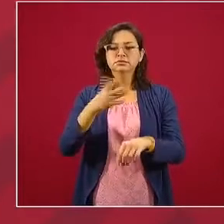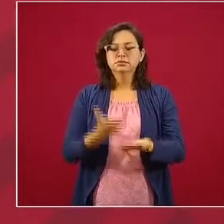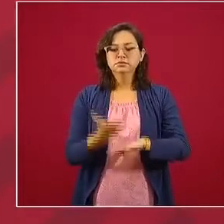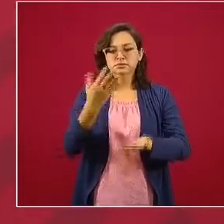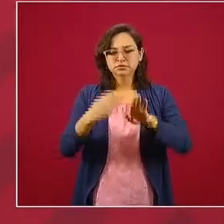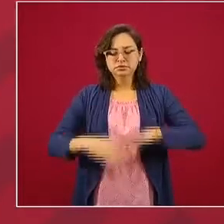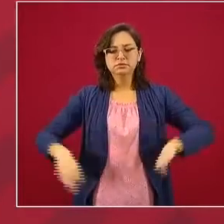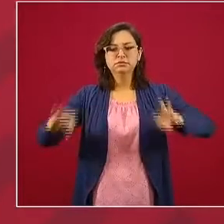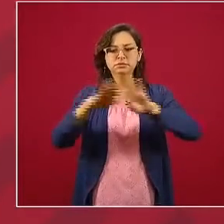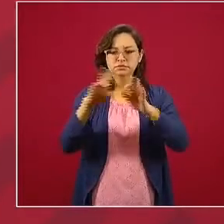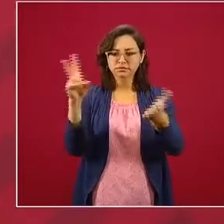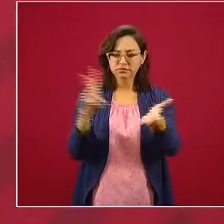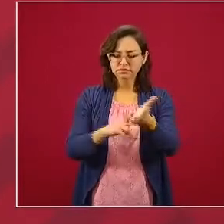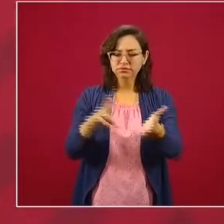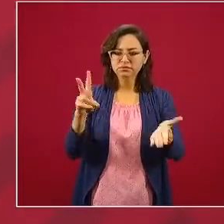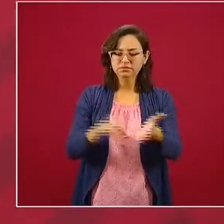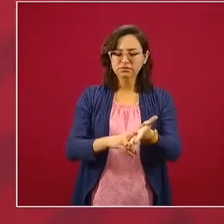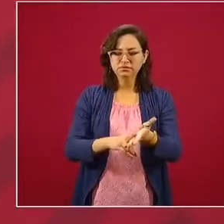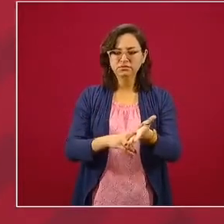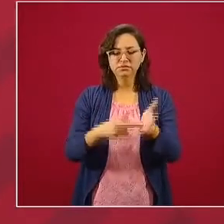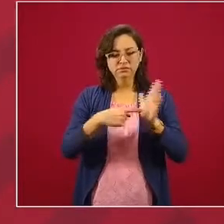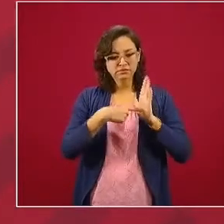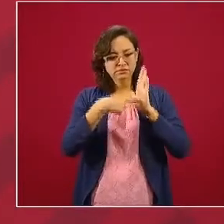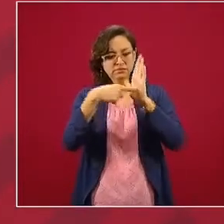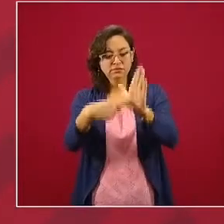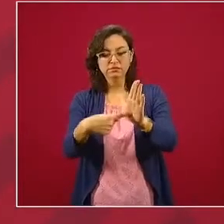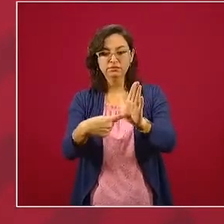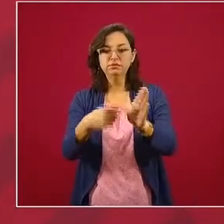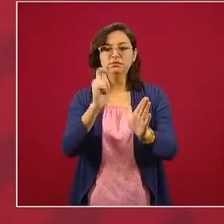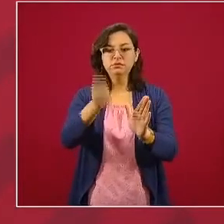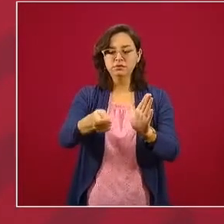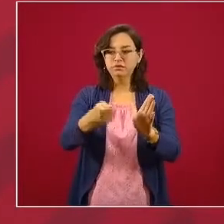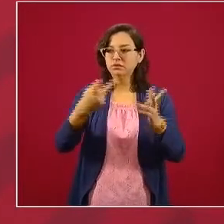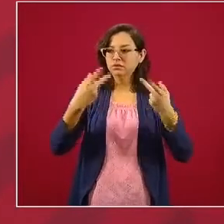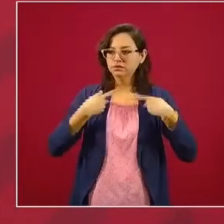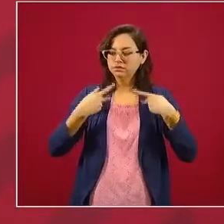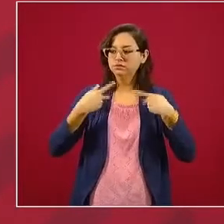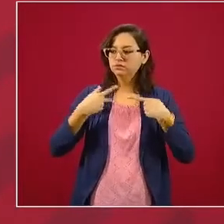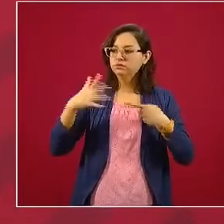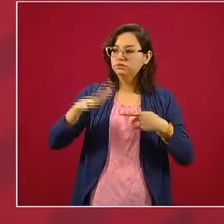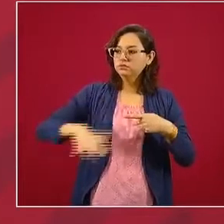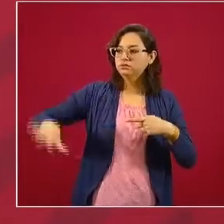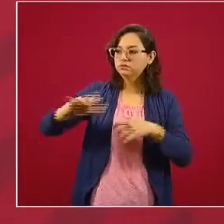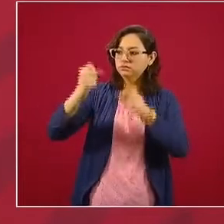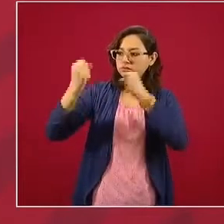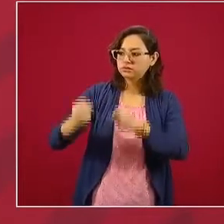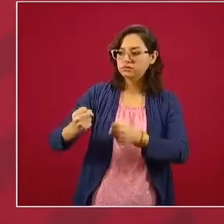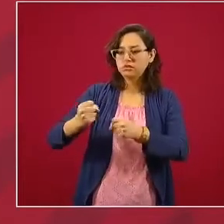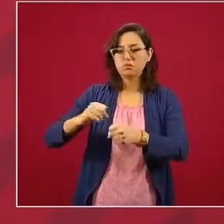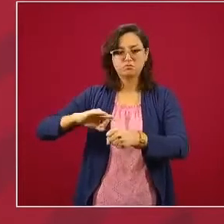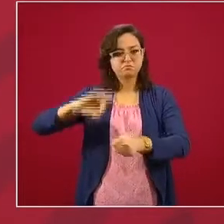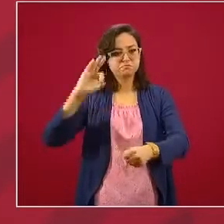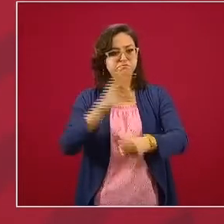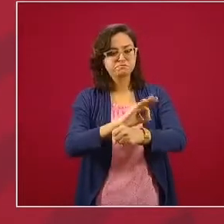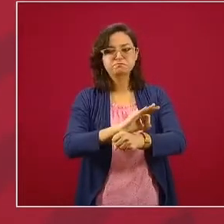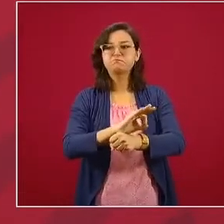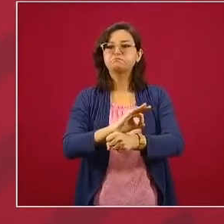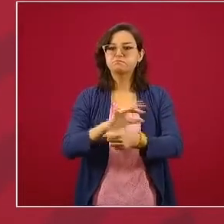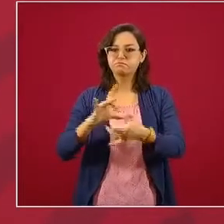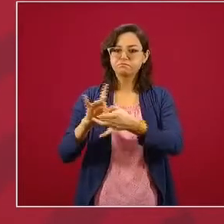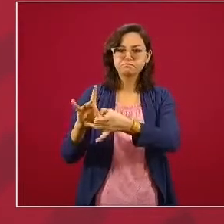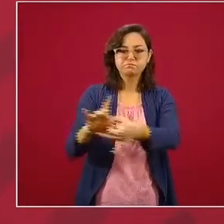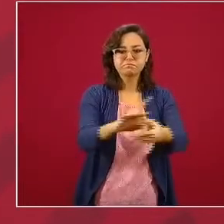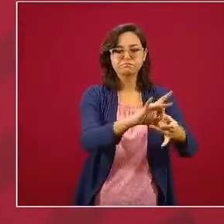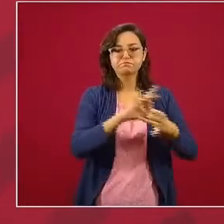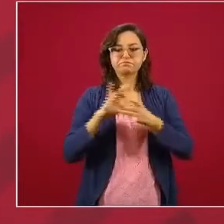que refleja una vez más la solidaridad del sector de los seguros con todos los trabajadores que